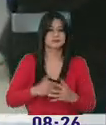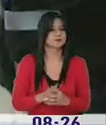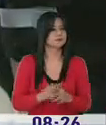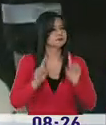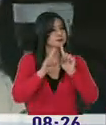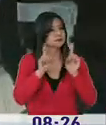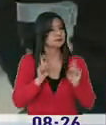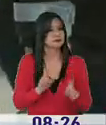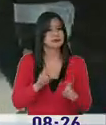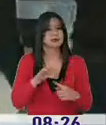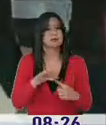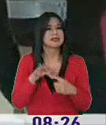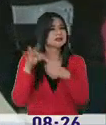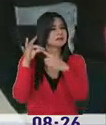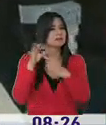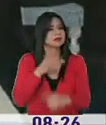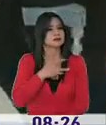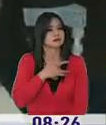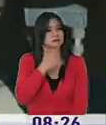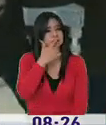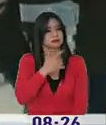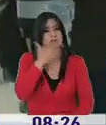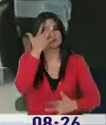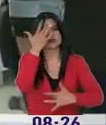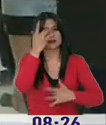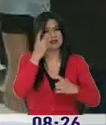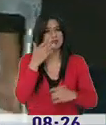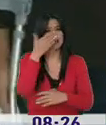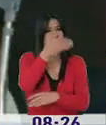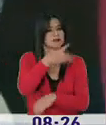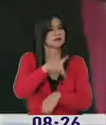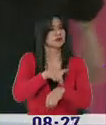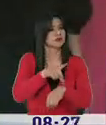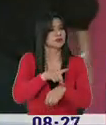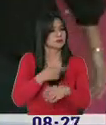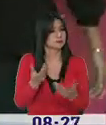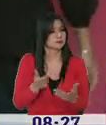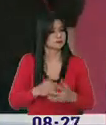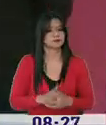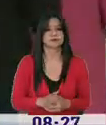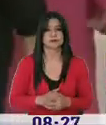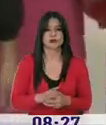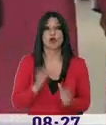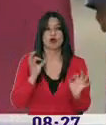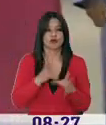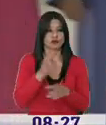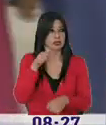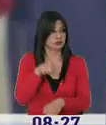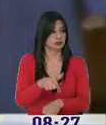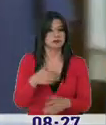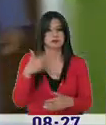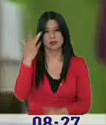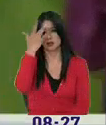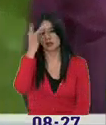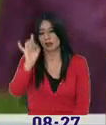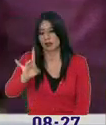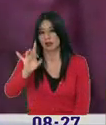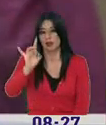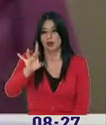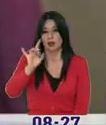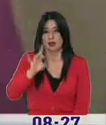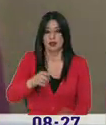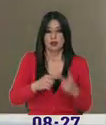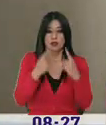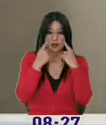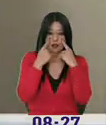principales síntomas a los que uno siente y debería acudir de inmediato a la fundación? Entre los más frecuentes, dolor de cabeza, pérdida en la